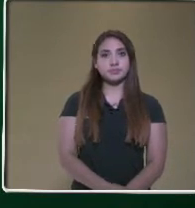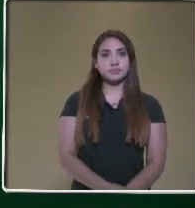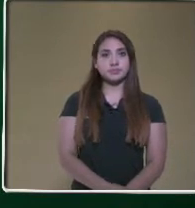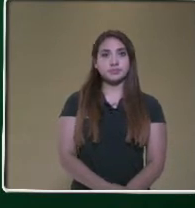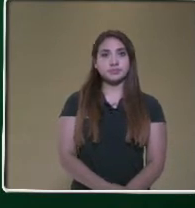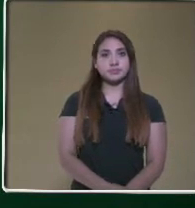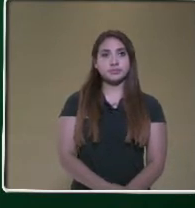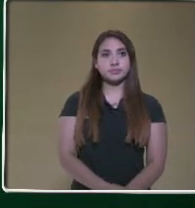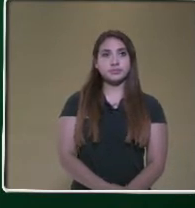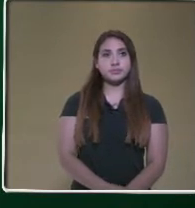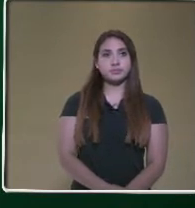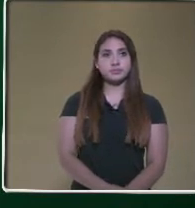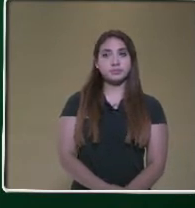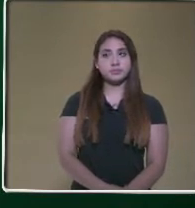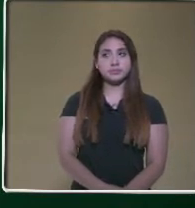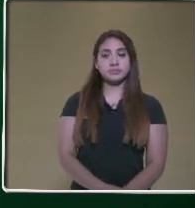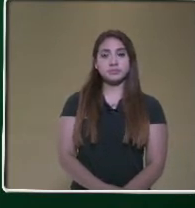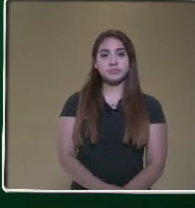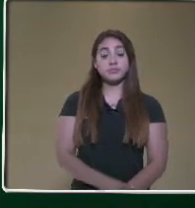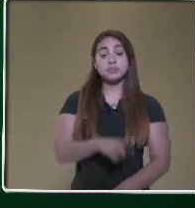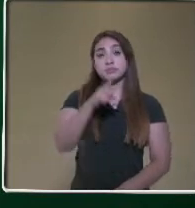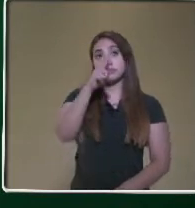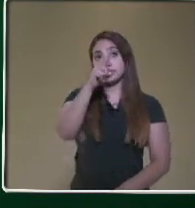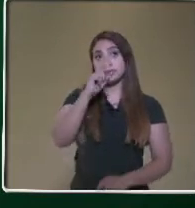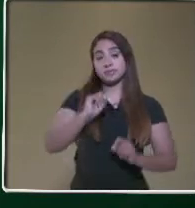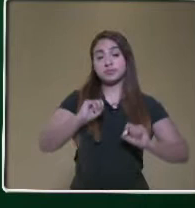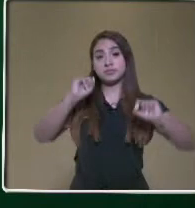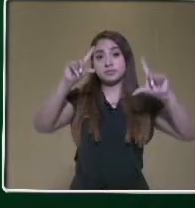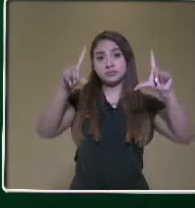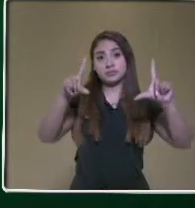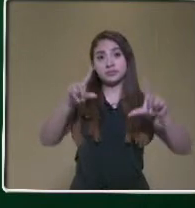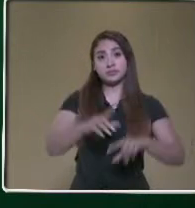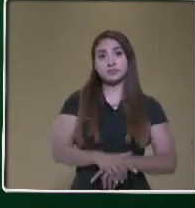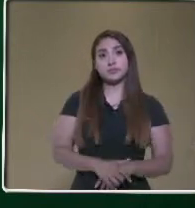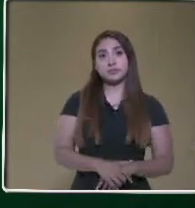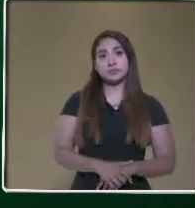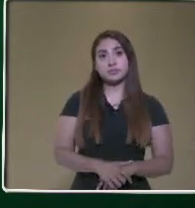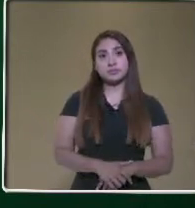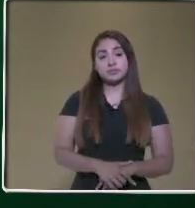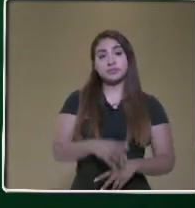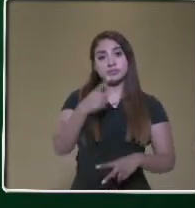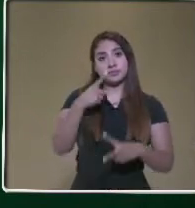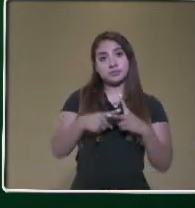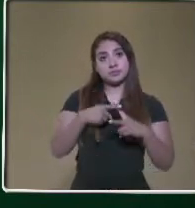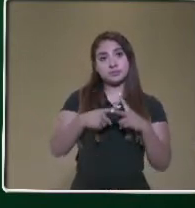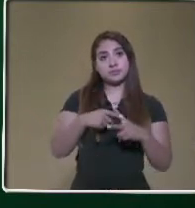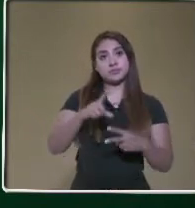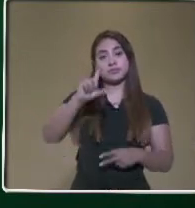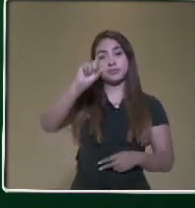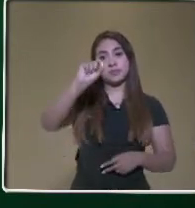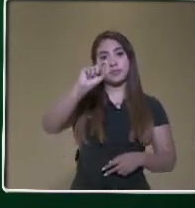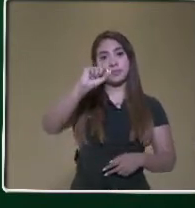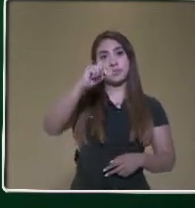Ahí en pantalla nos están apareciendo las operaciones que se realizan 26